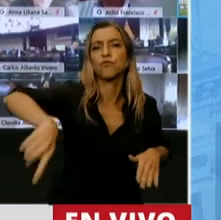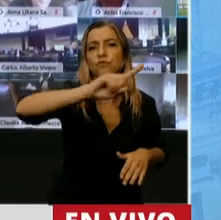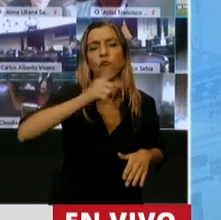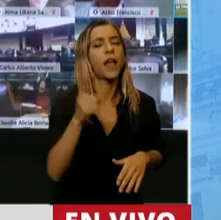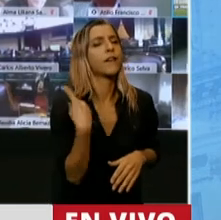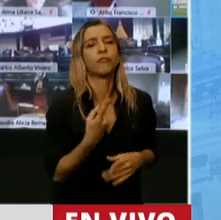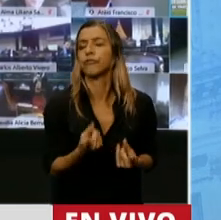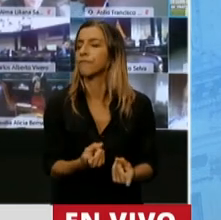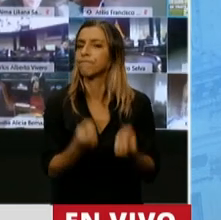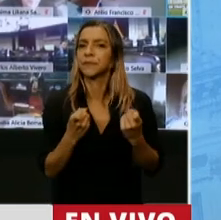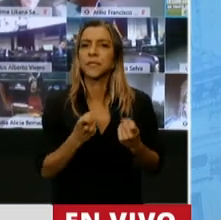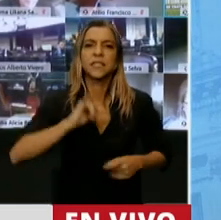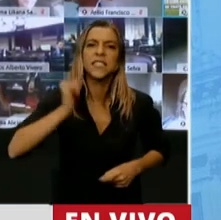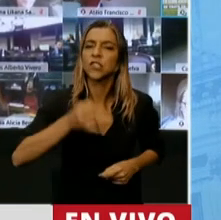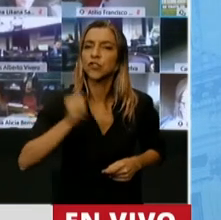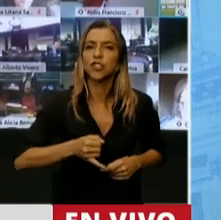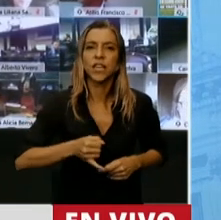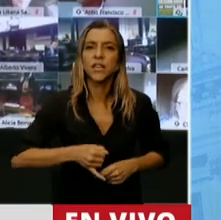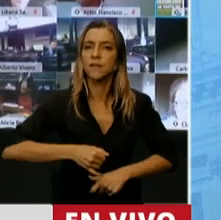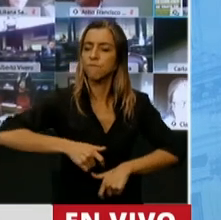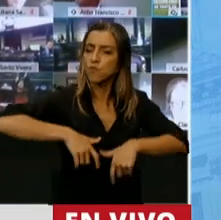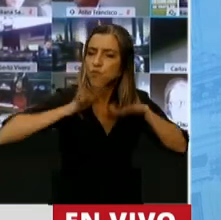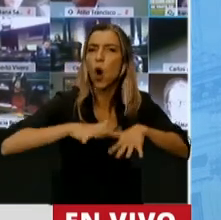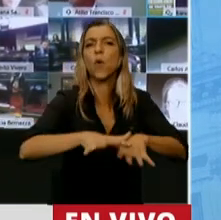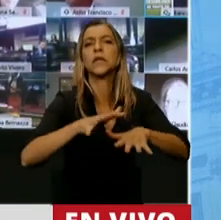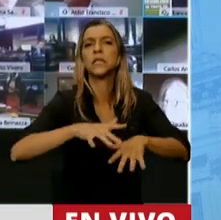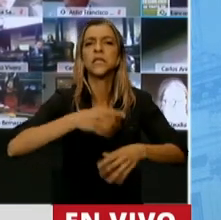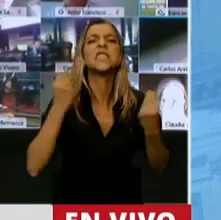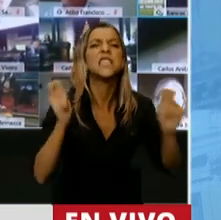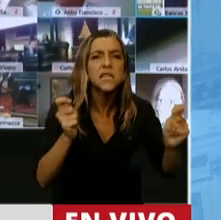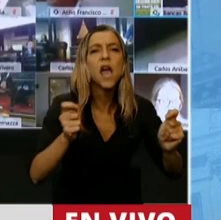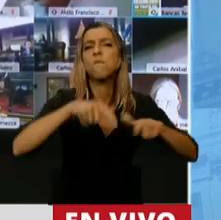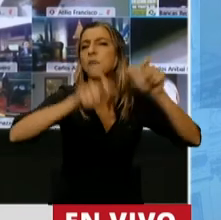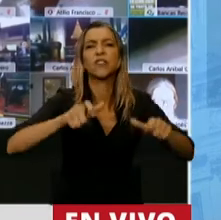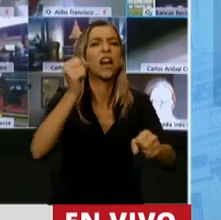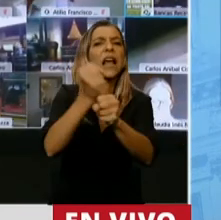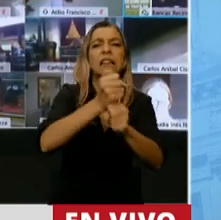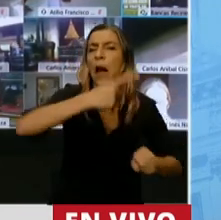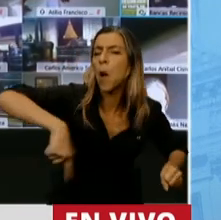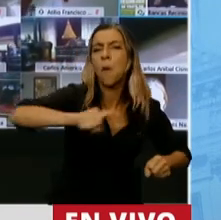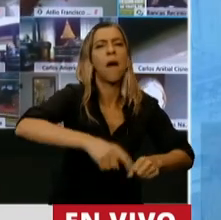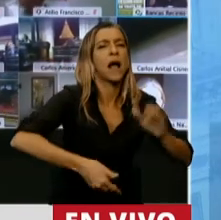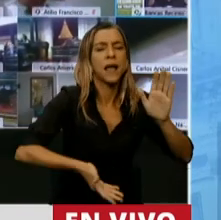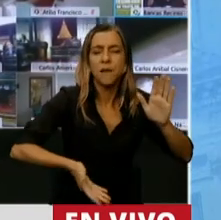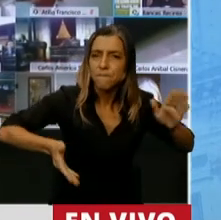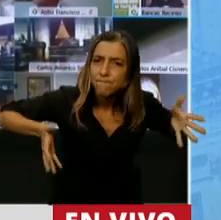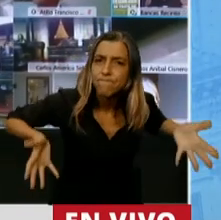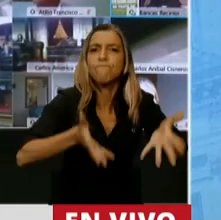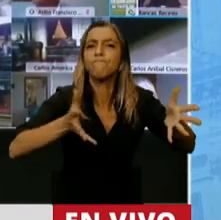una gran movilización de toda la clase trabajadora. Es el único lenguaje que entienden los dueños de todo.